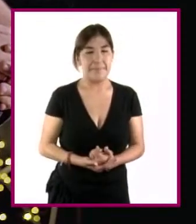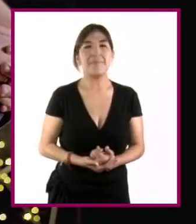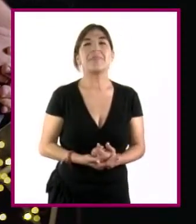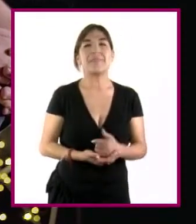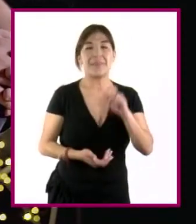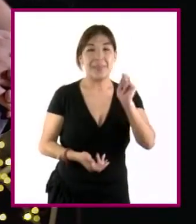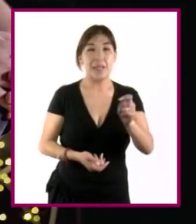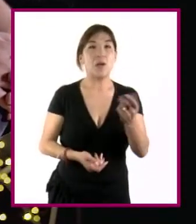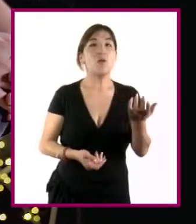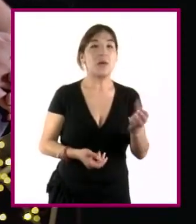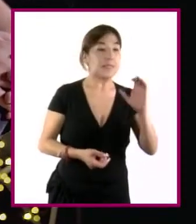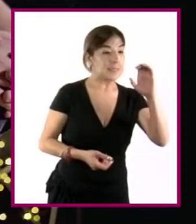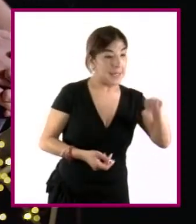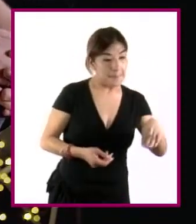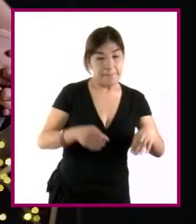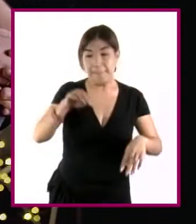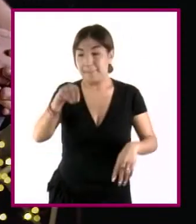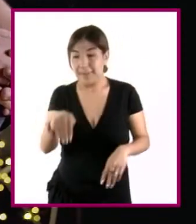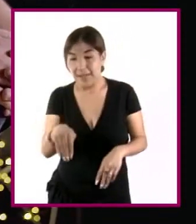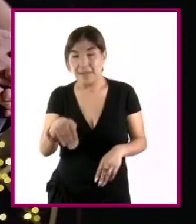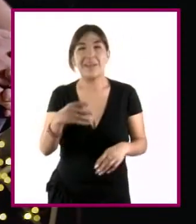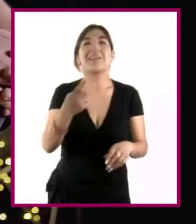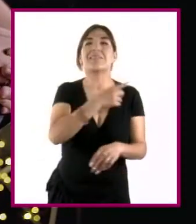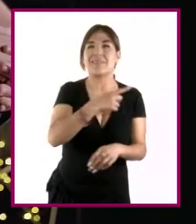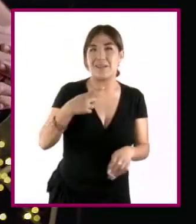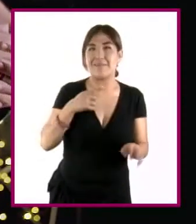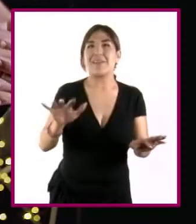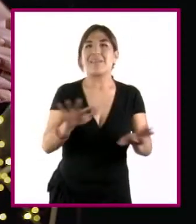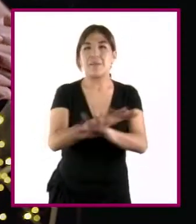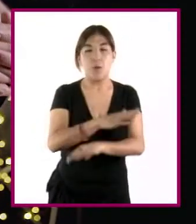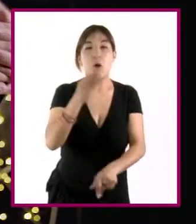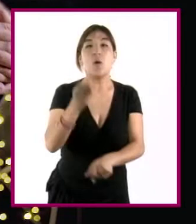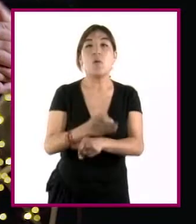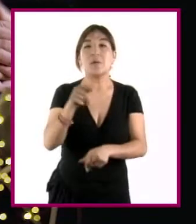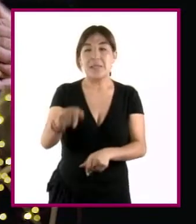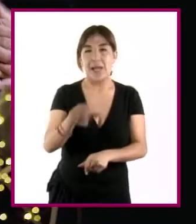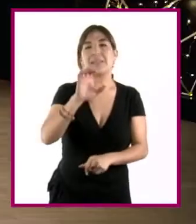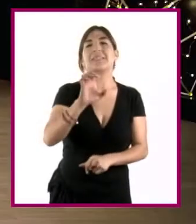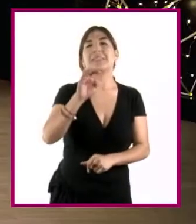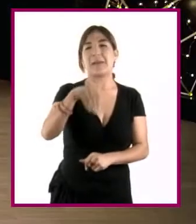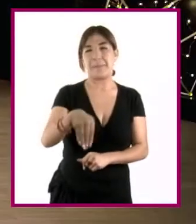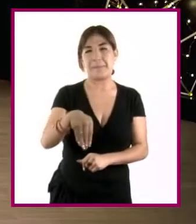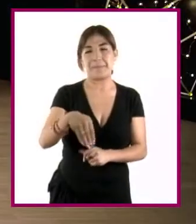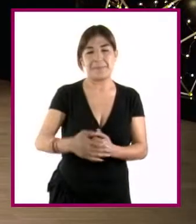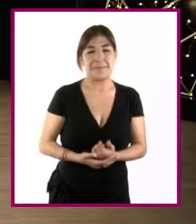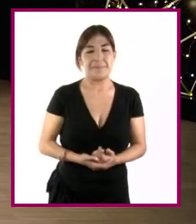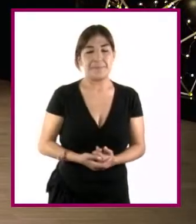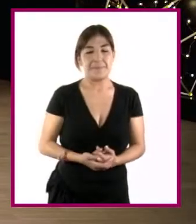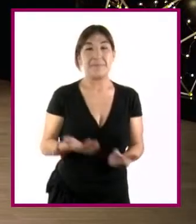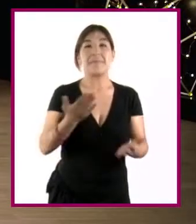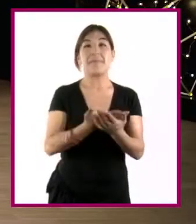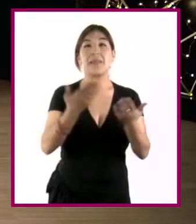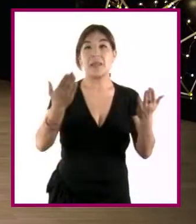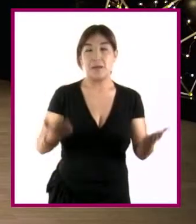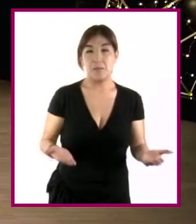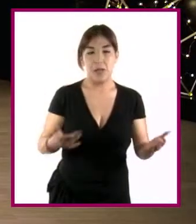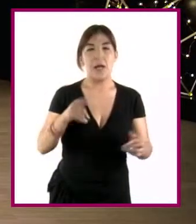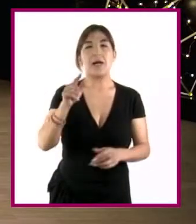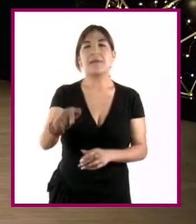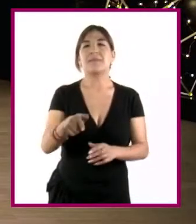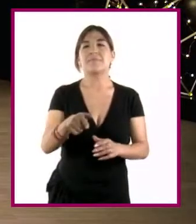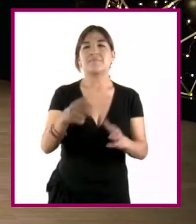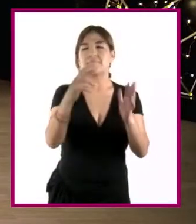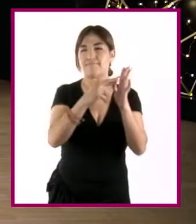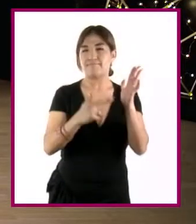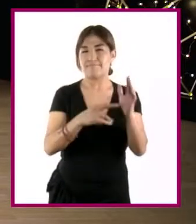unidades con las que vamos a trabajar en este paso. Ahorita vamos a trabajar en centímetros. Y ahora vamos a aplicar una regla de tres